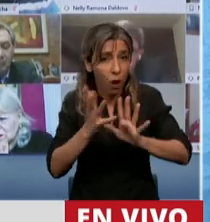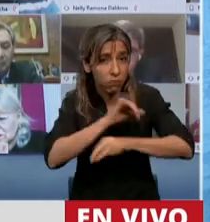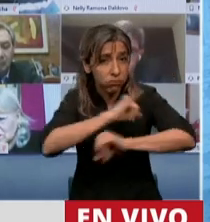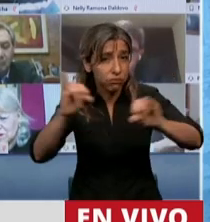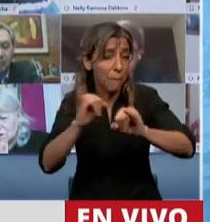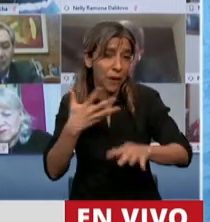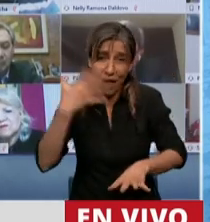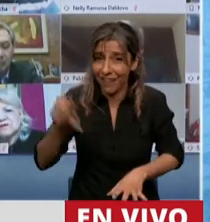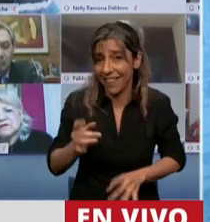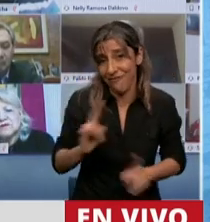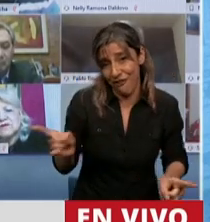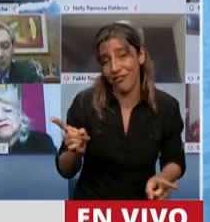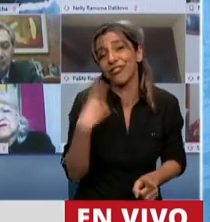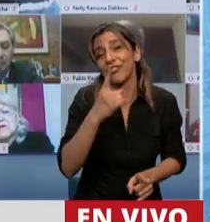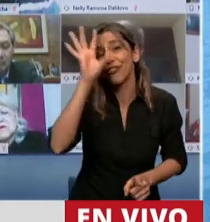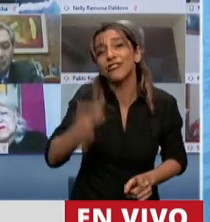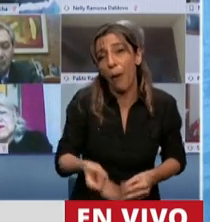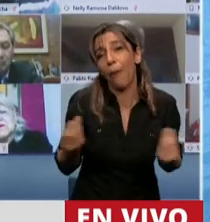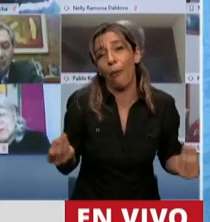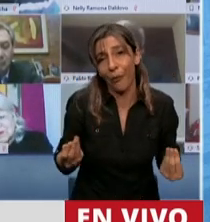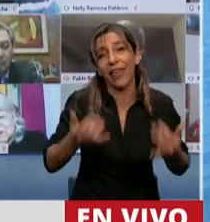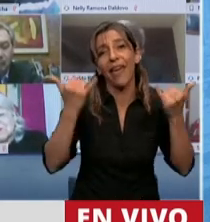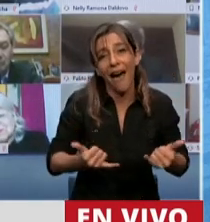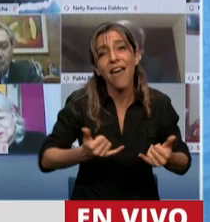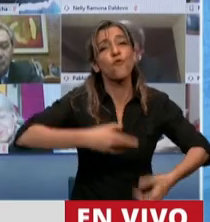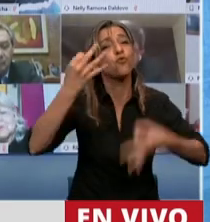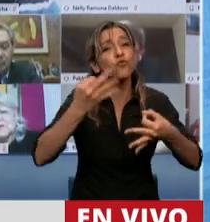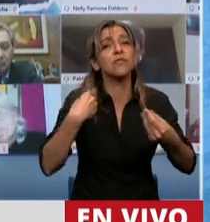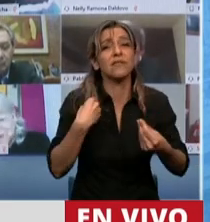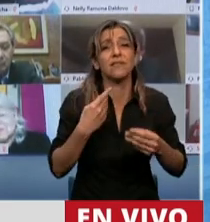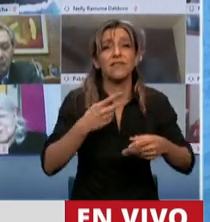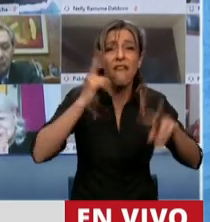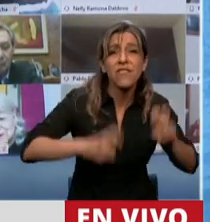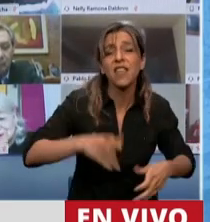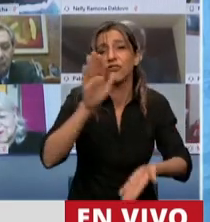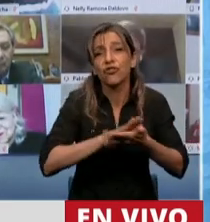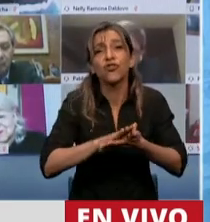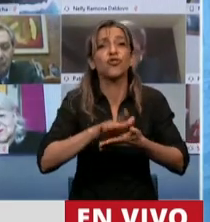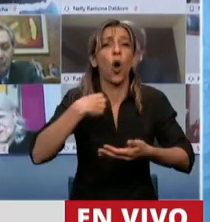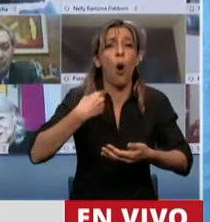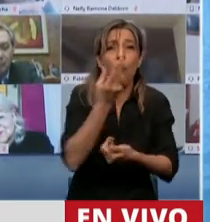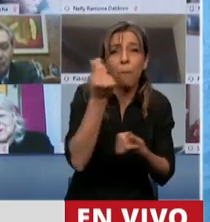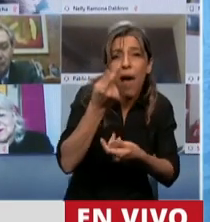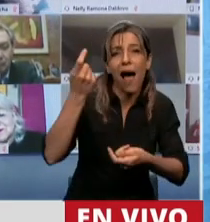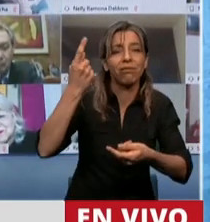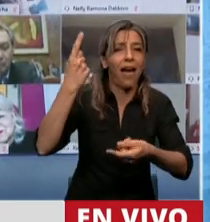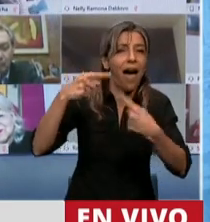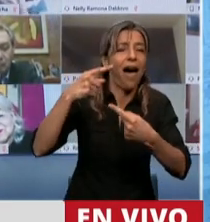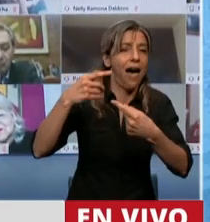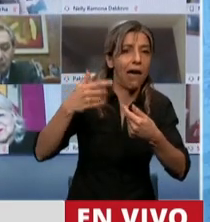además se encarga de los delitos de narcotráfico de los delitos de lavado de dinero de los delitos de